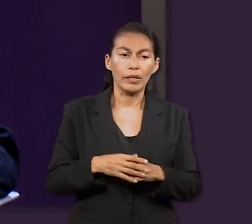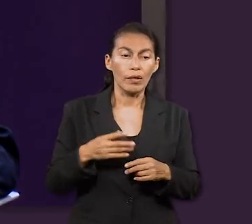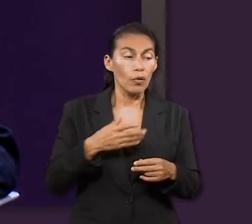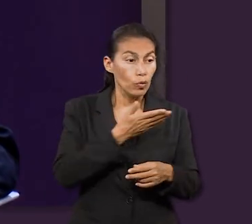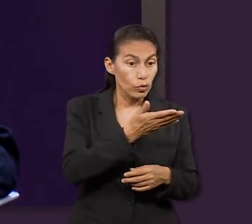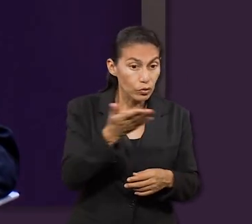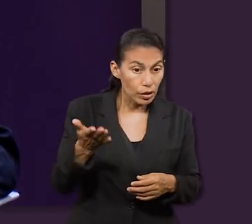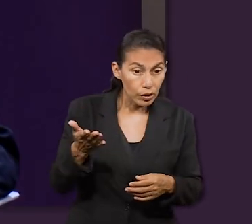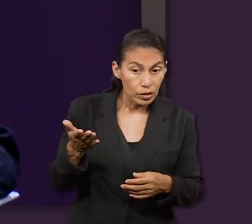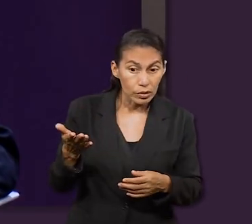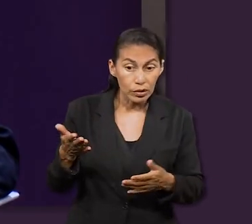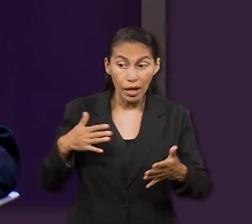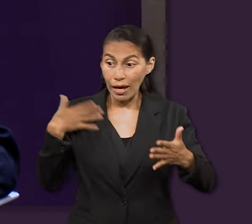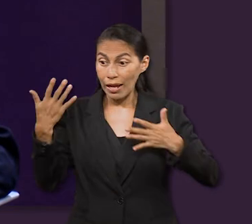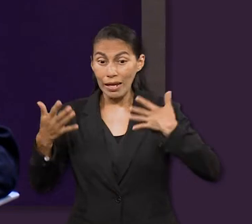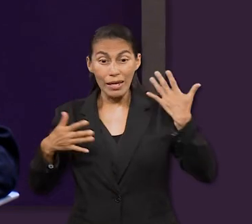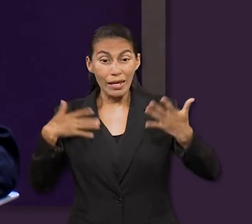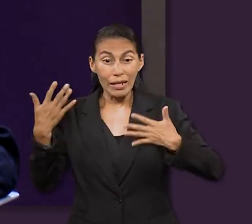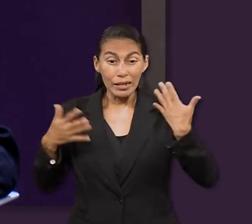Dice al contrario.